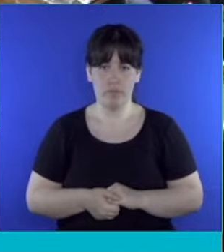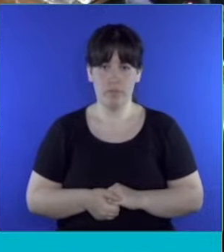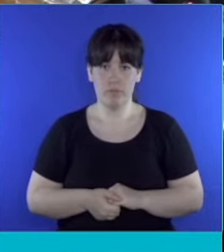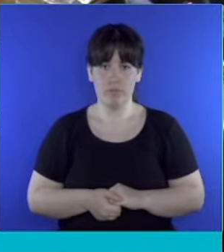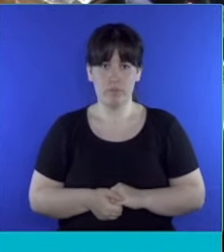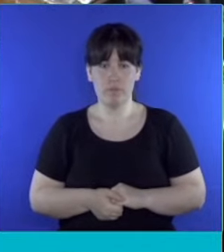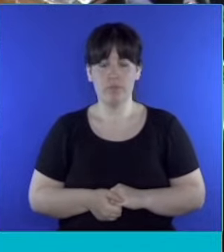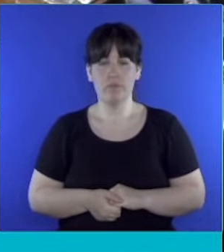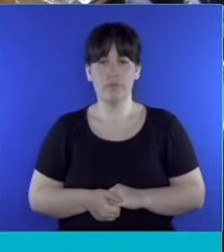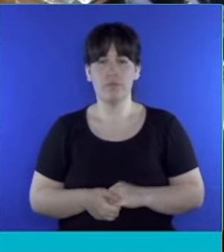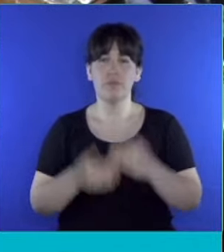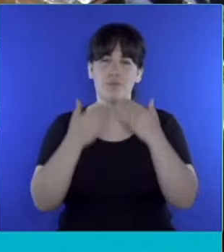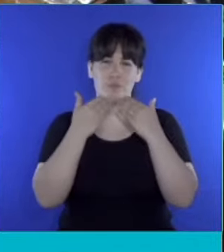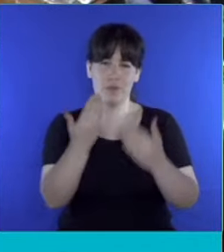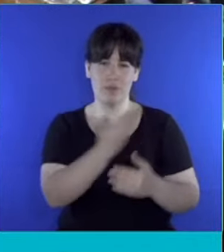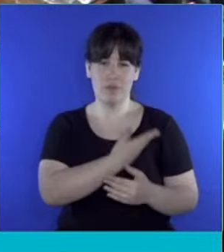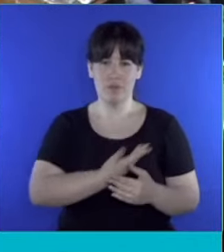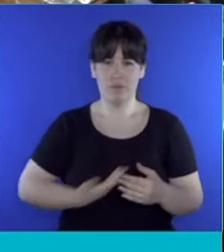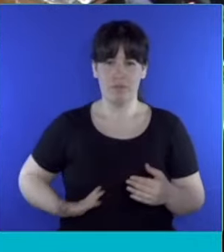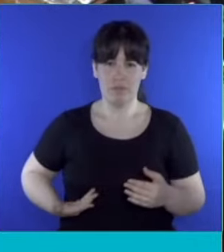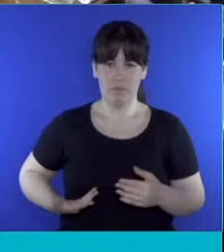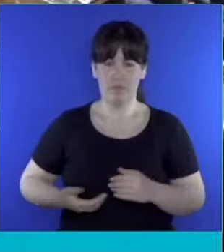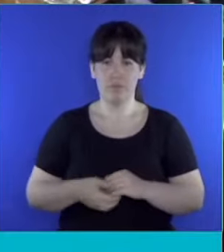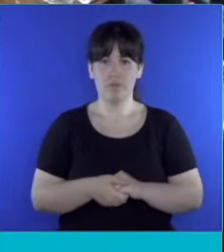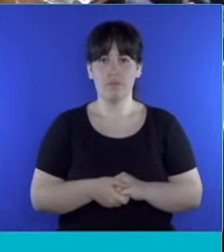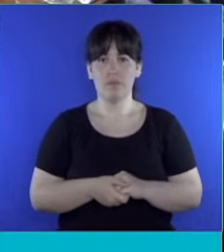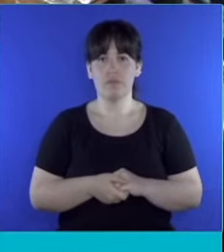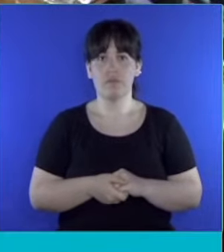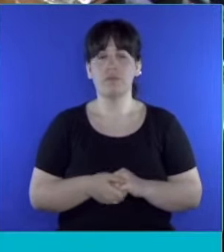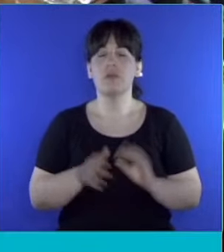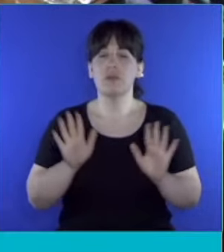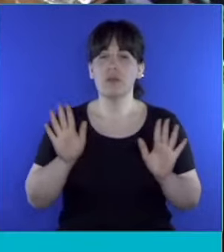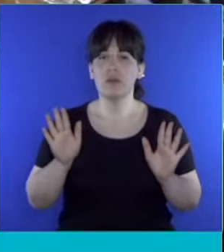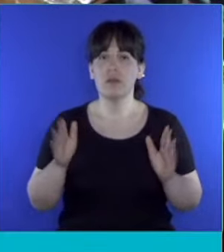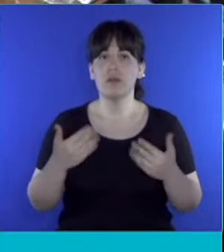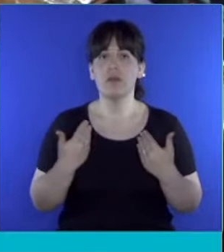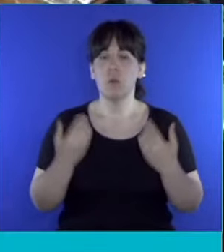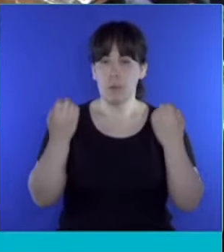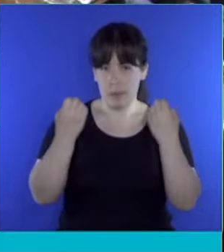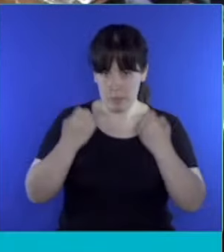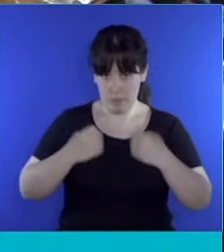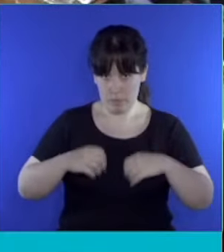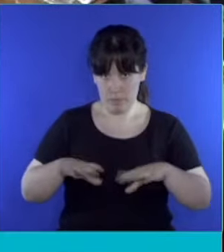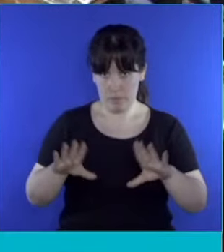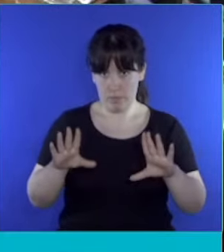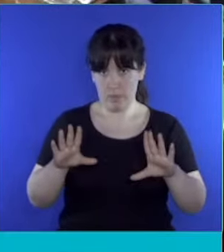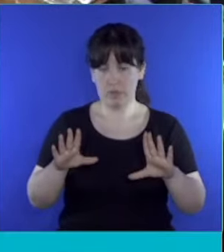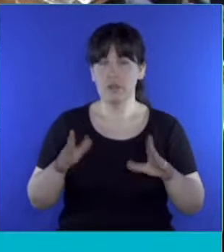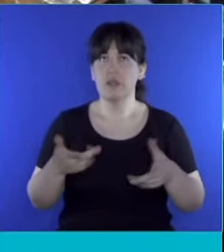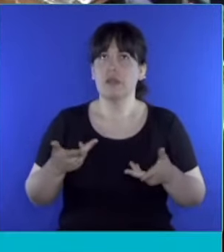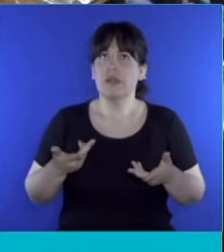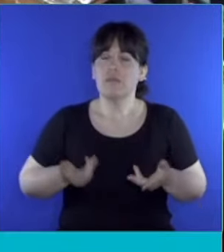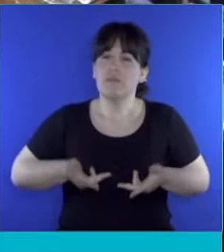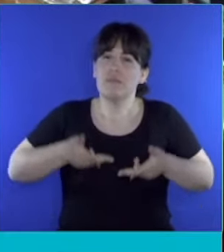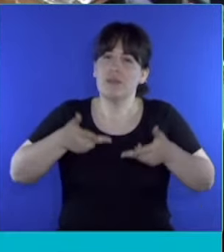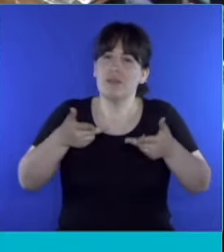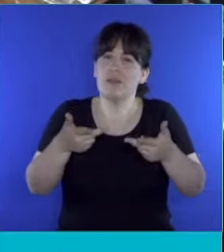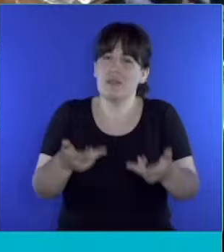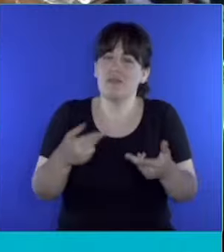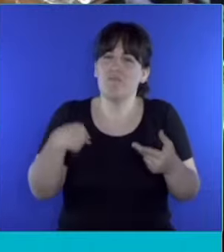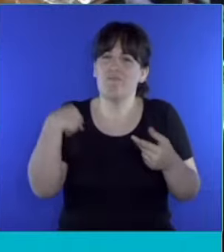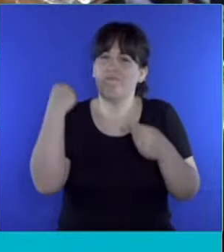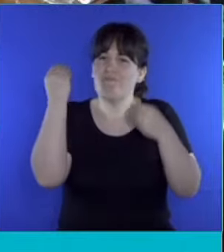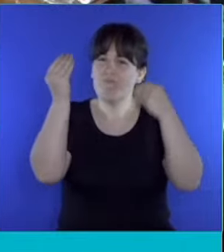Gracias señor presidente, permítame para iniciar manifestarle nuestra